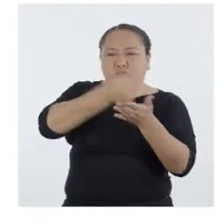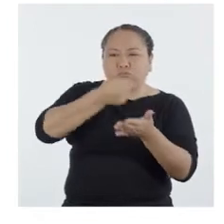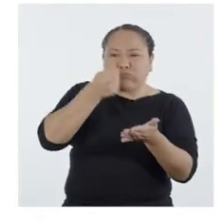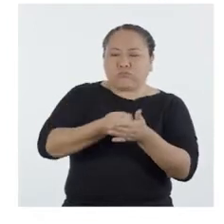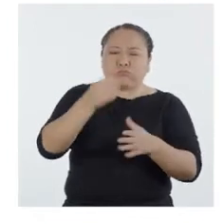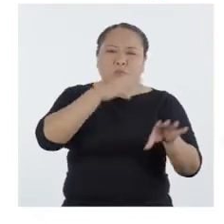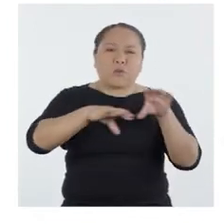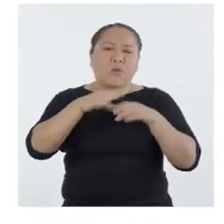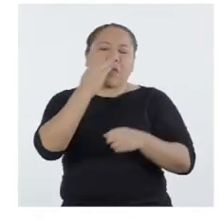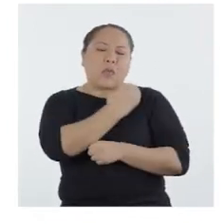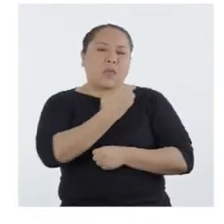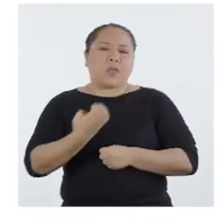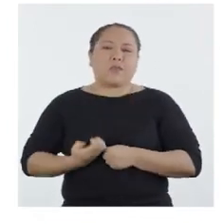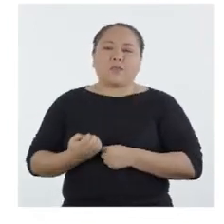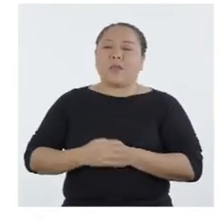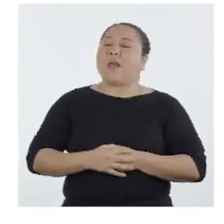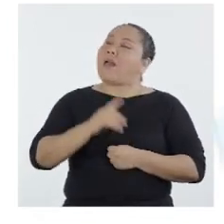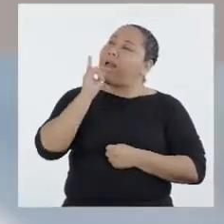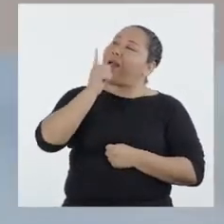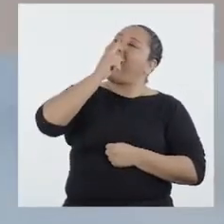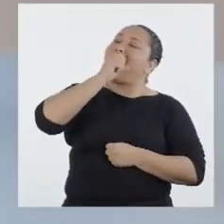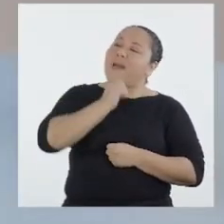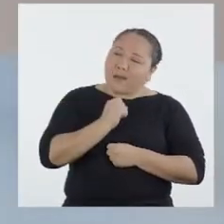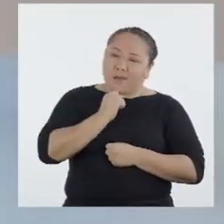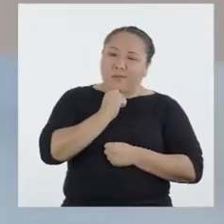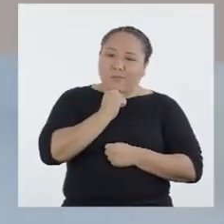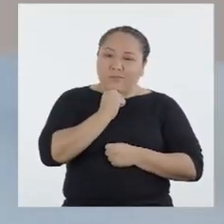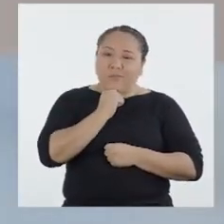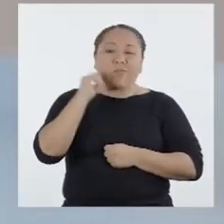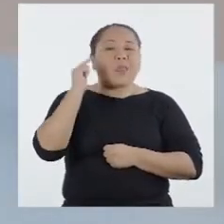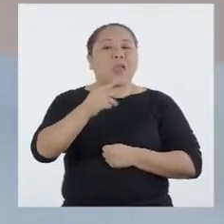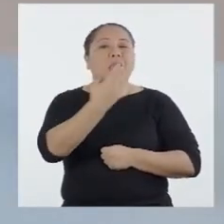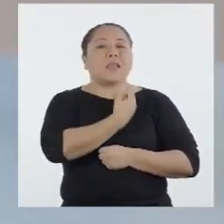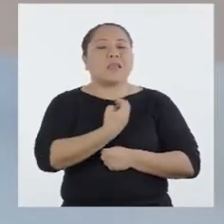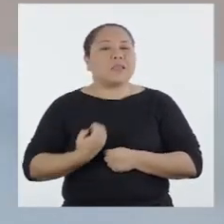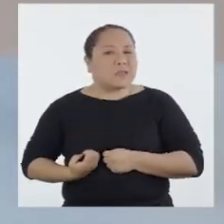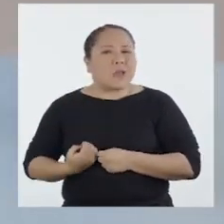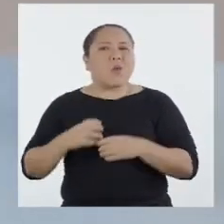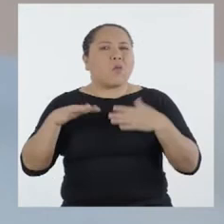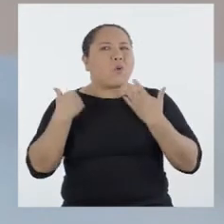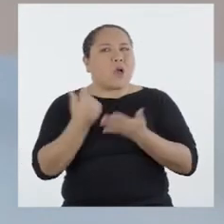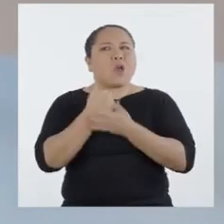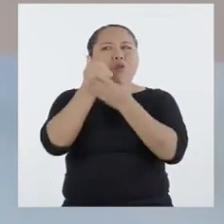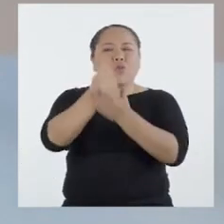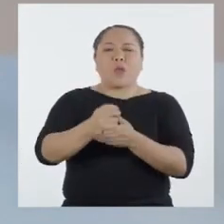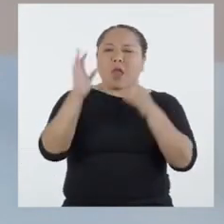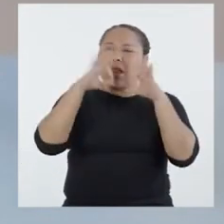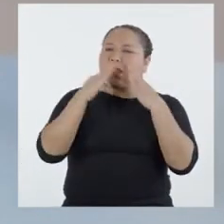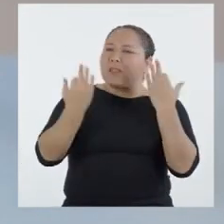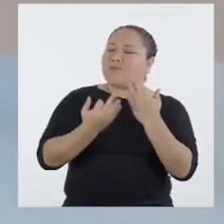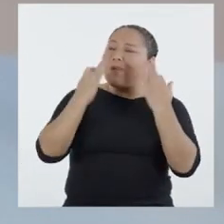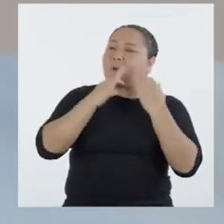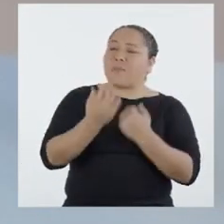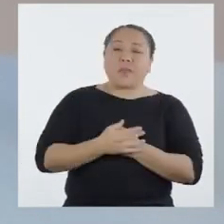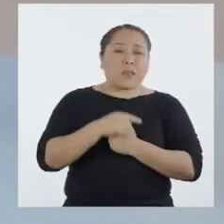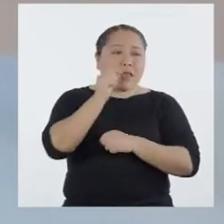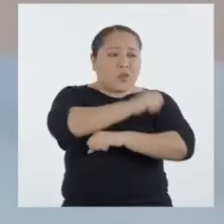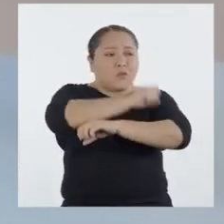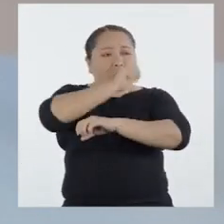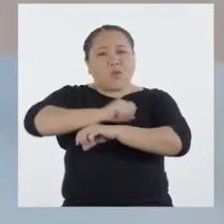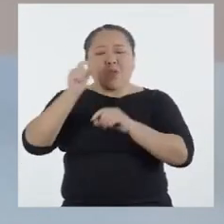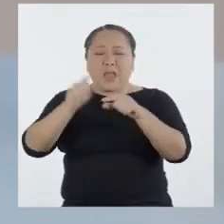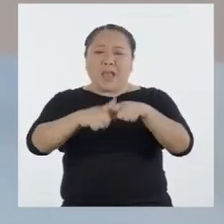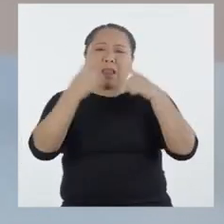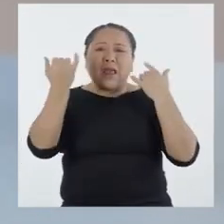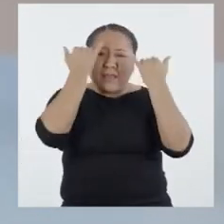mejores inversiones que puede hacer el Estado. ¡Ajá! El Estado podría ayudar a las familias rurales